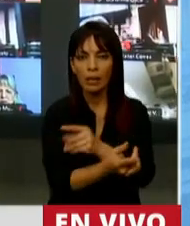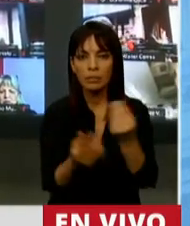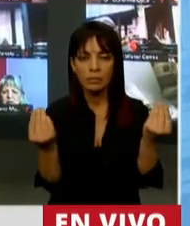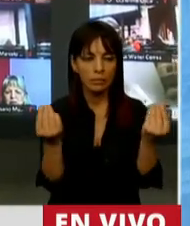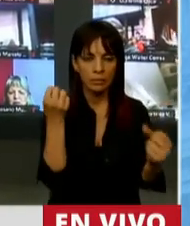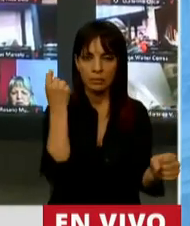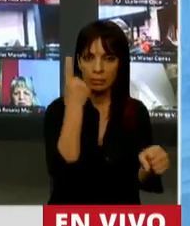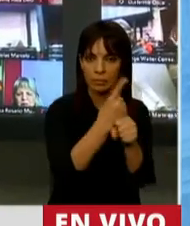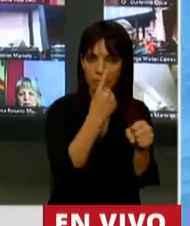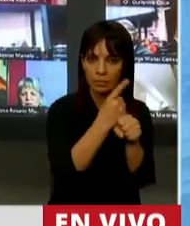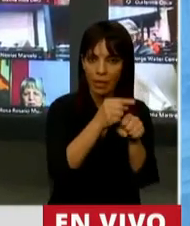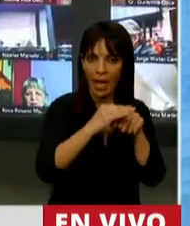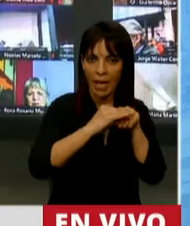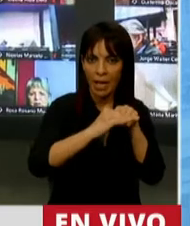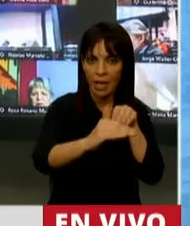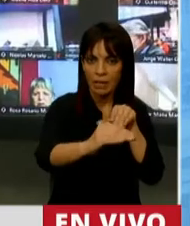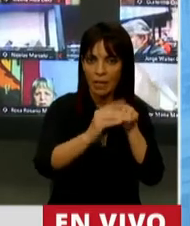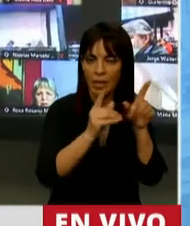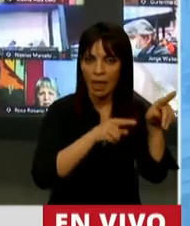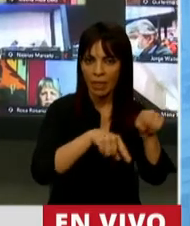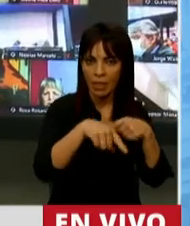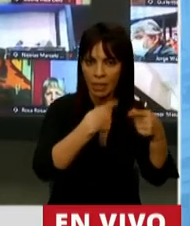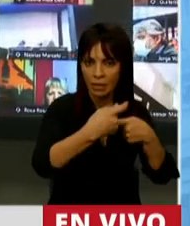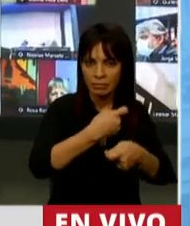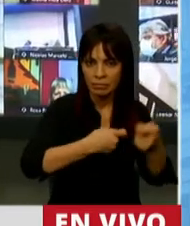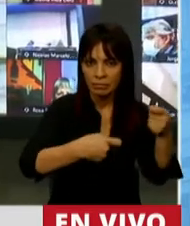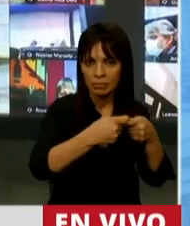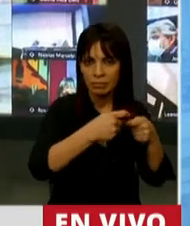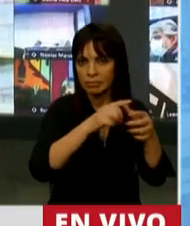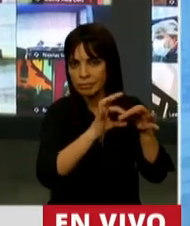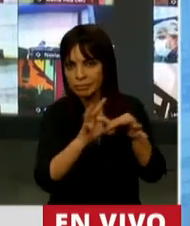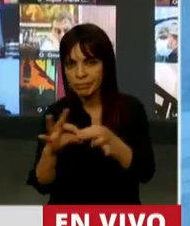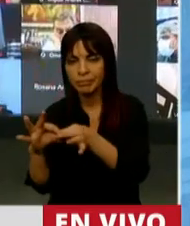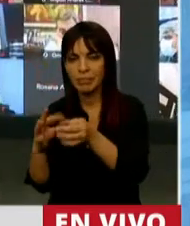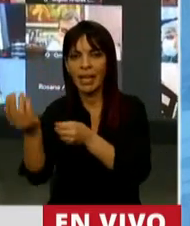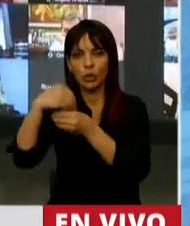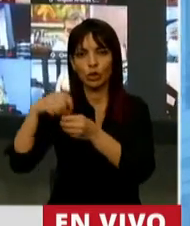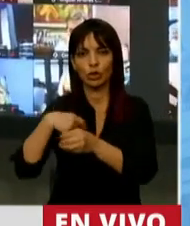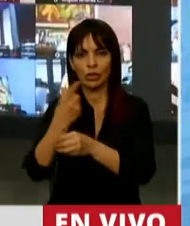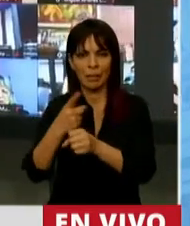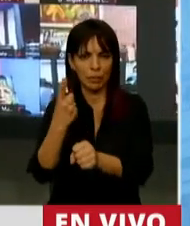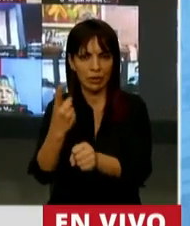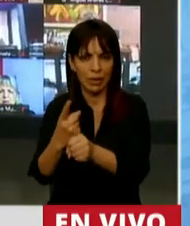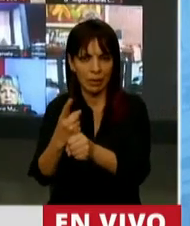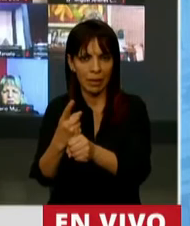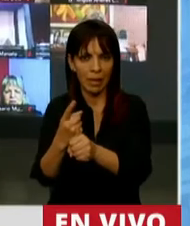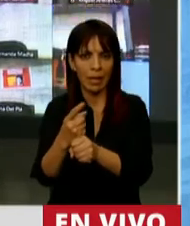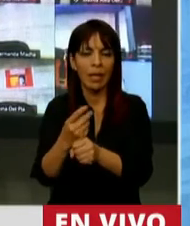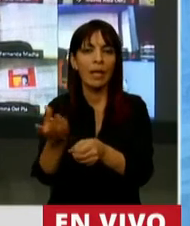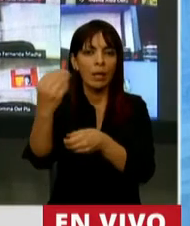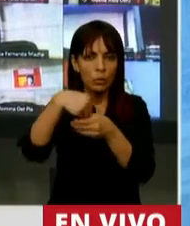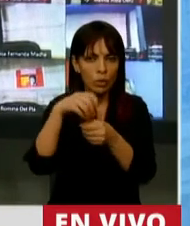priorizamos la estabilidad macroeconómica, no vamos a poder cumplir ni con la inclusión social, ni con la promoción de la economía.